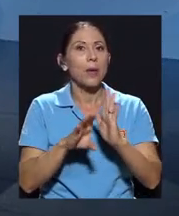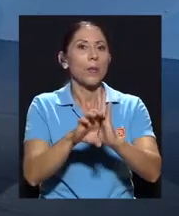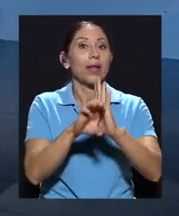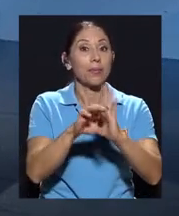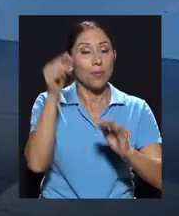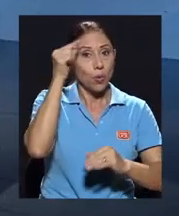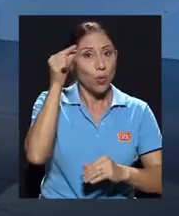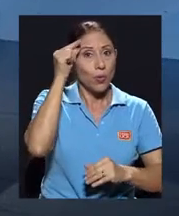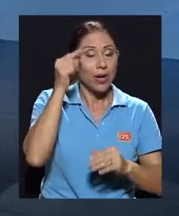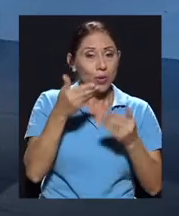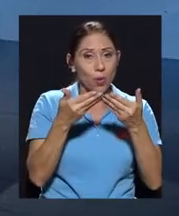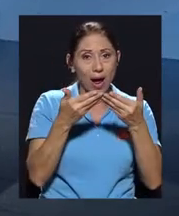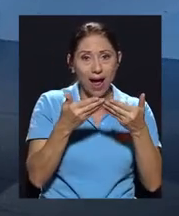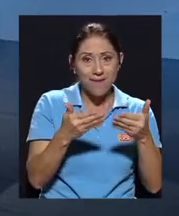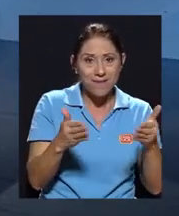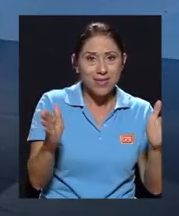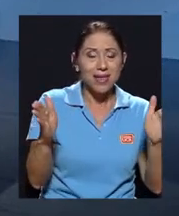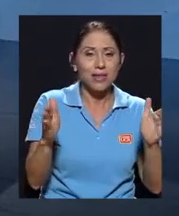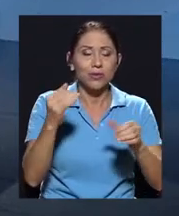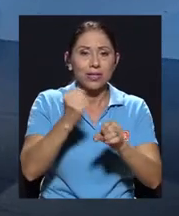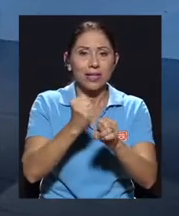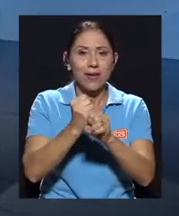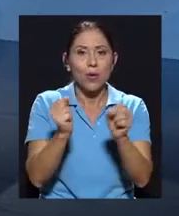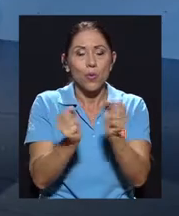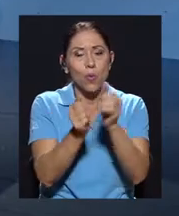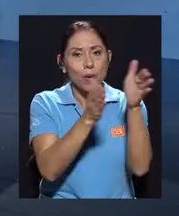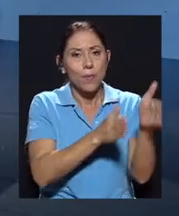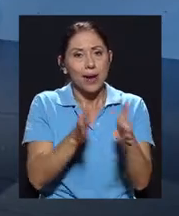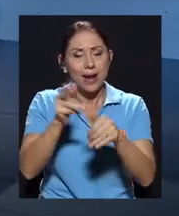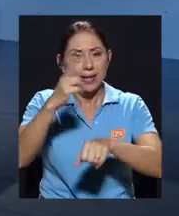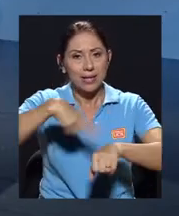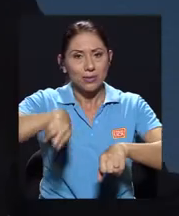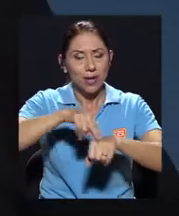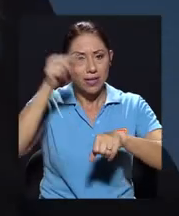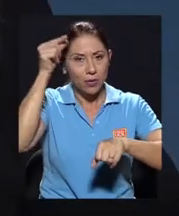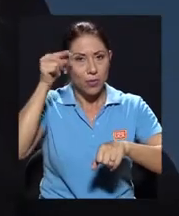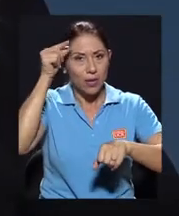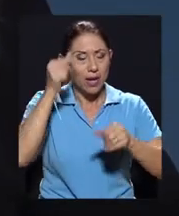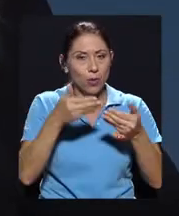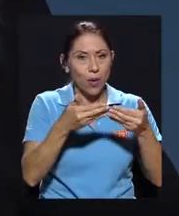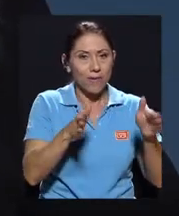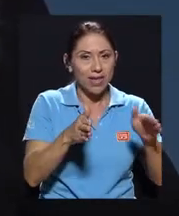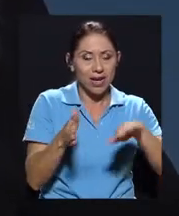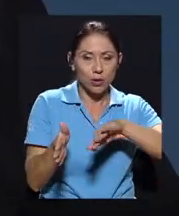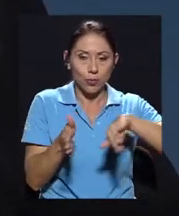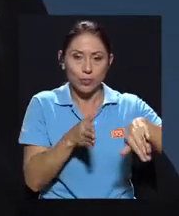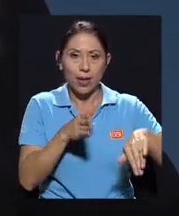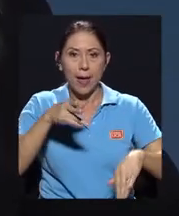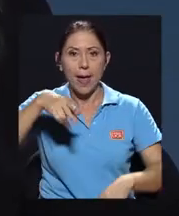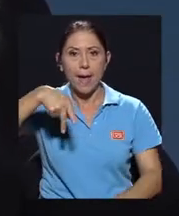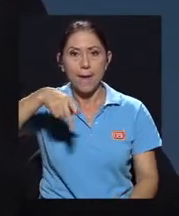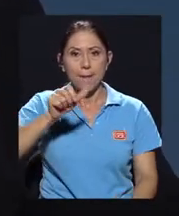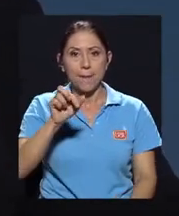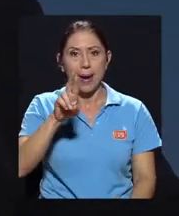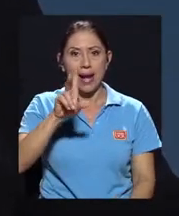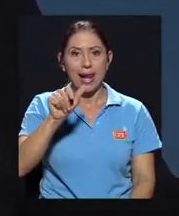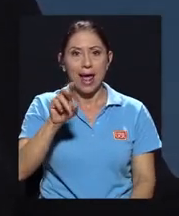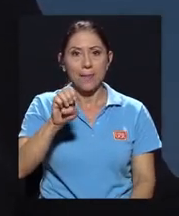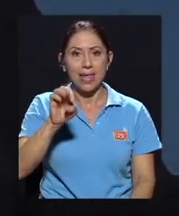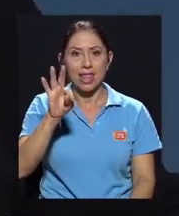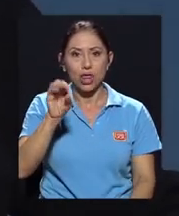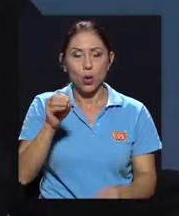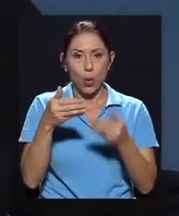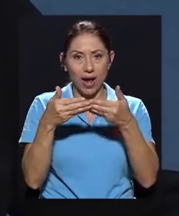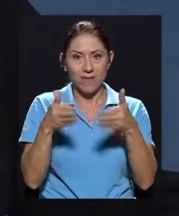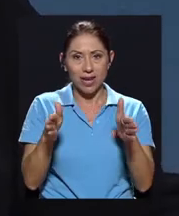caso de gobierno abierto se ha trabajado en el Plan Nacional de Gobierno Abierto. Parlamento Abierto se ha trabajado en la Asamblea Legislativa con